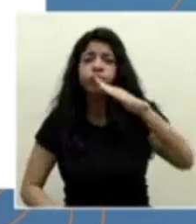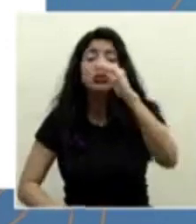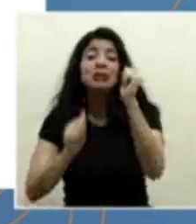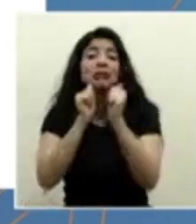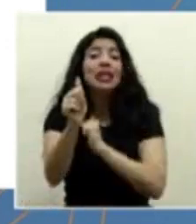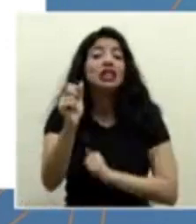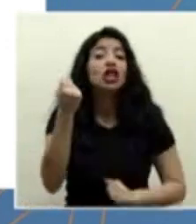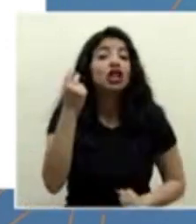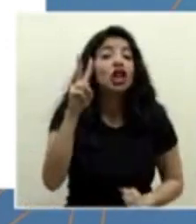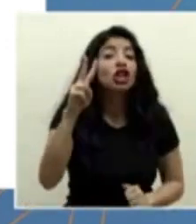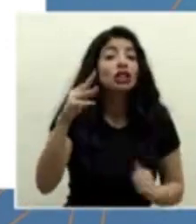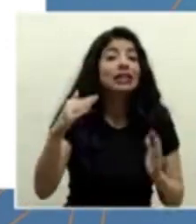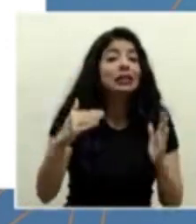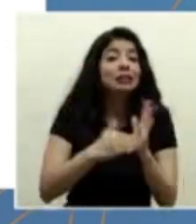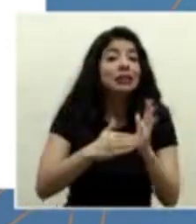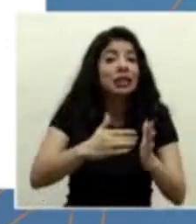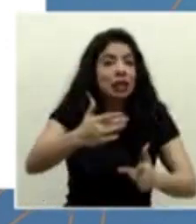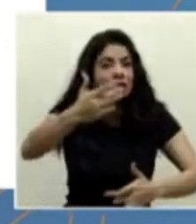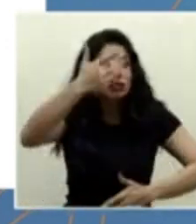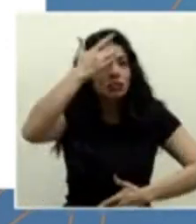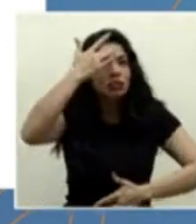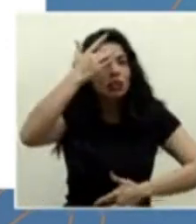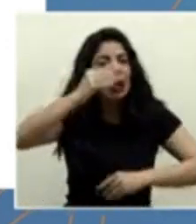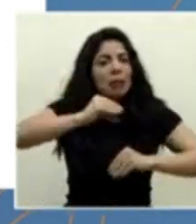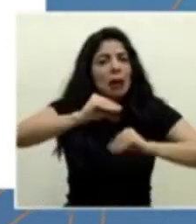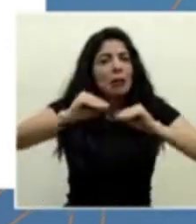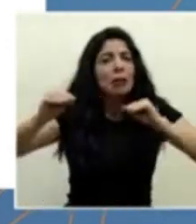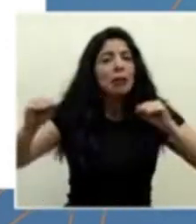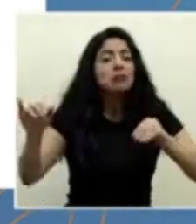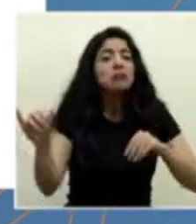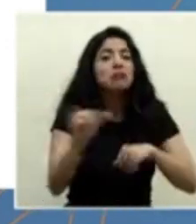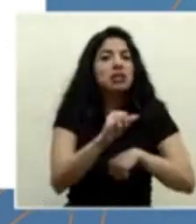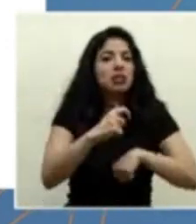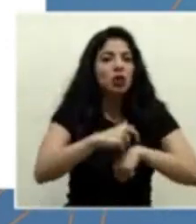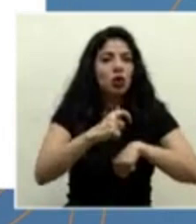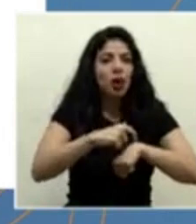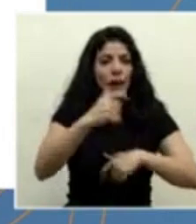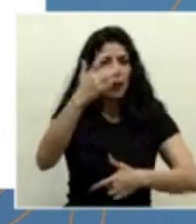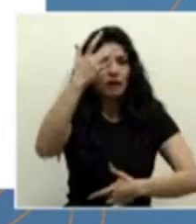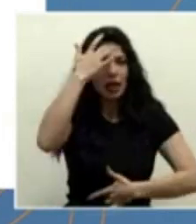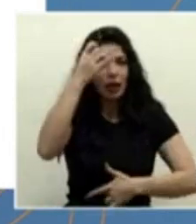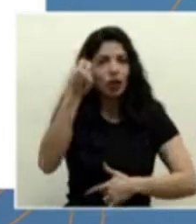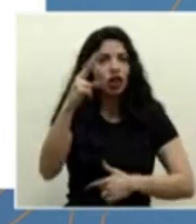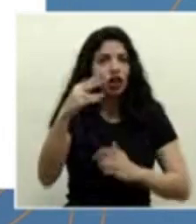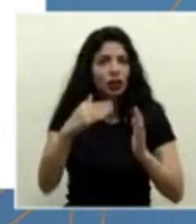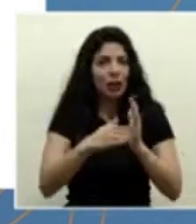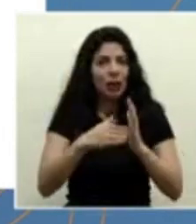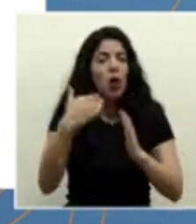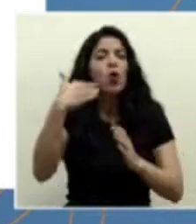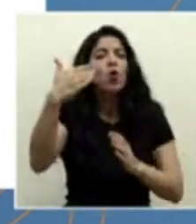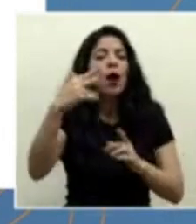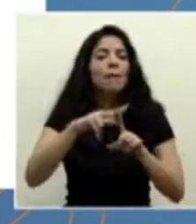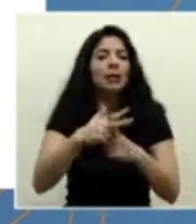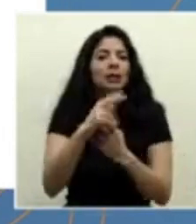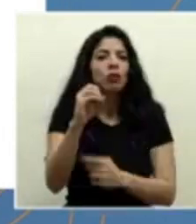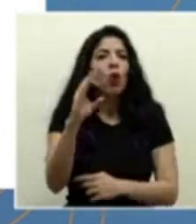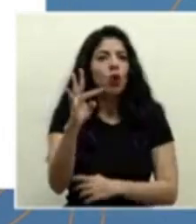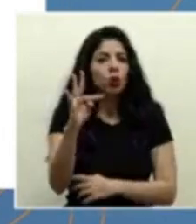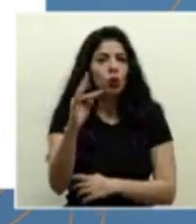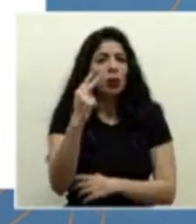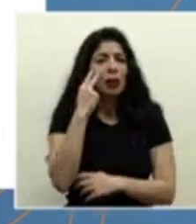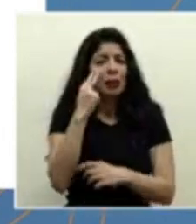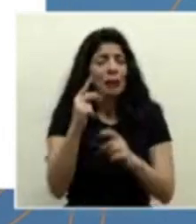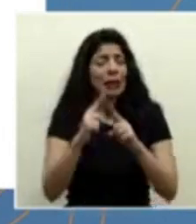12 mil casos que están transmitiendo el virus para principio de octubre. Entonces ven la gran